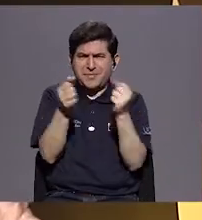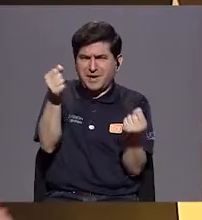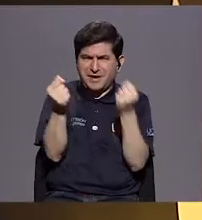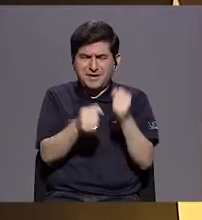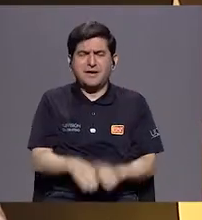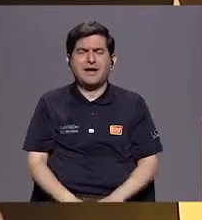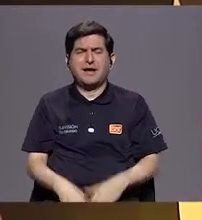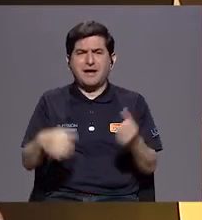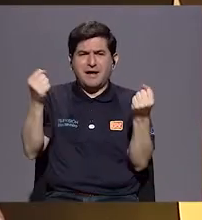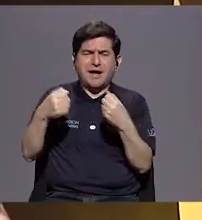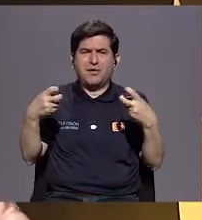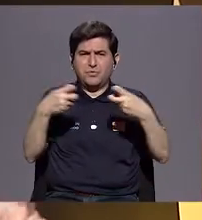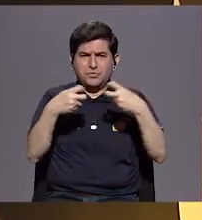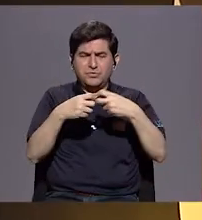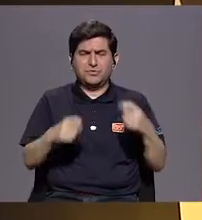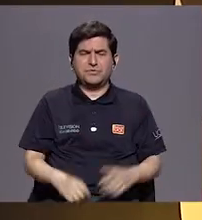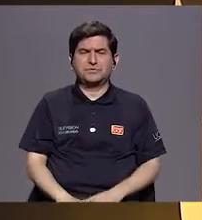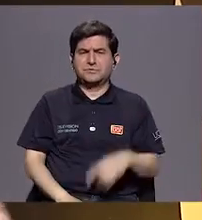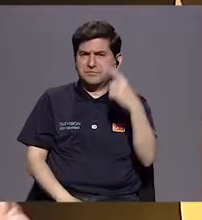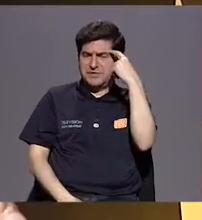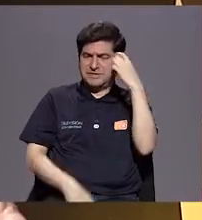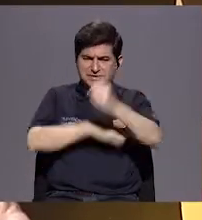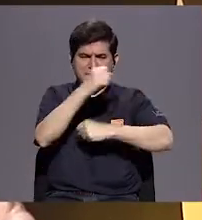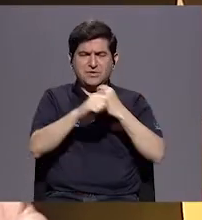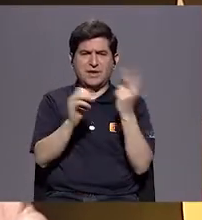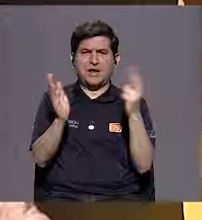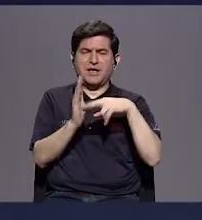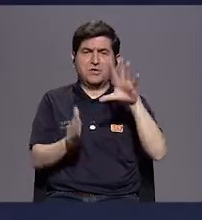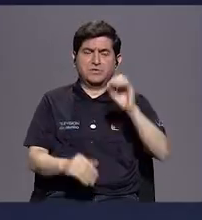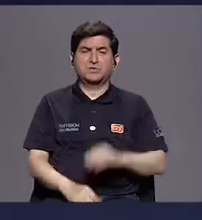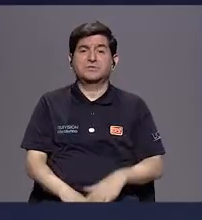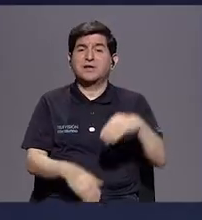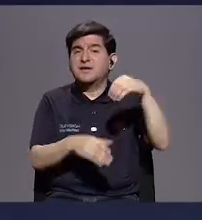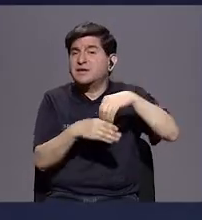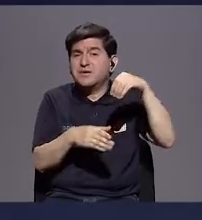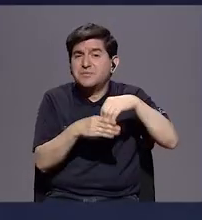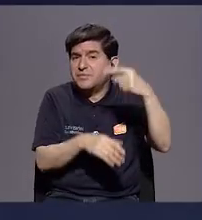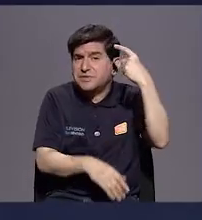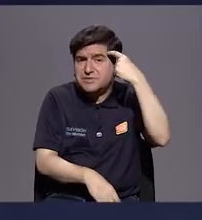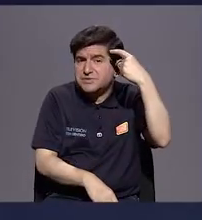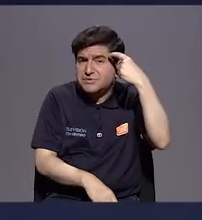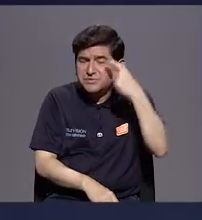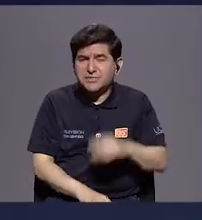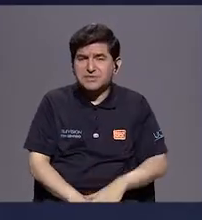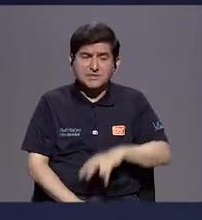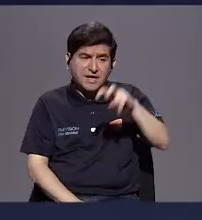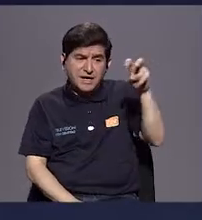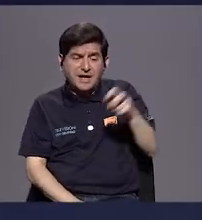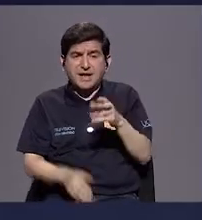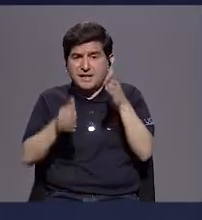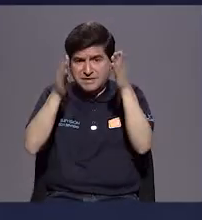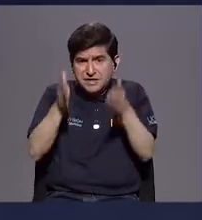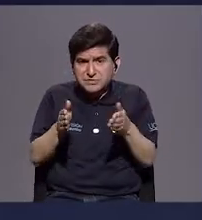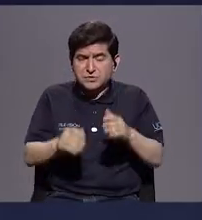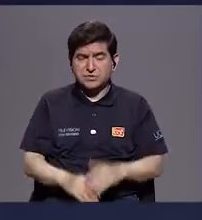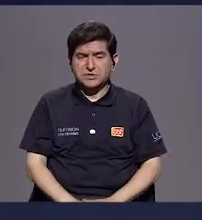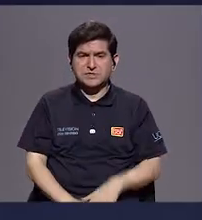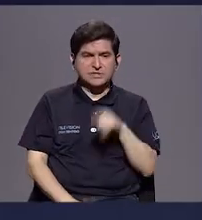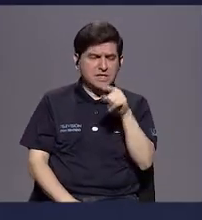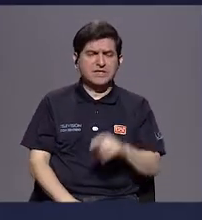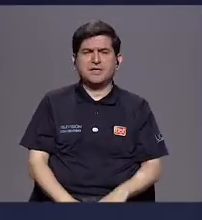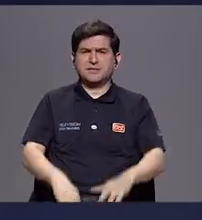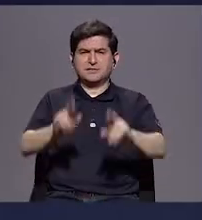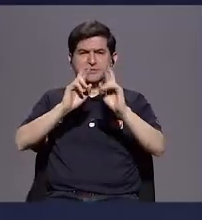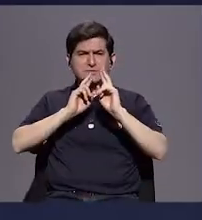a autos eléctricos de aquí al año 2050? ¿De cuánto va a ser la inversión para el transportista y eso cómo se va a